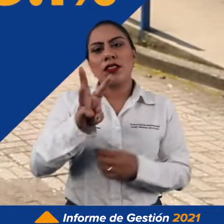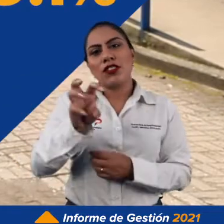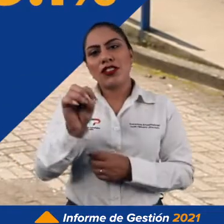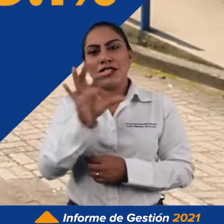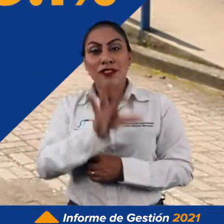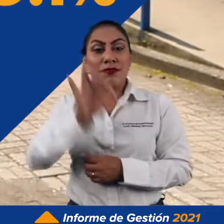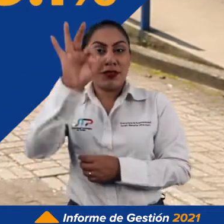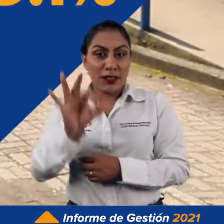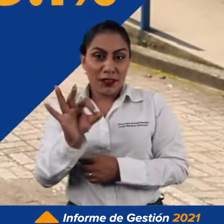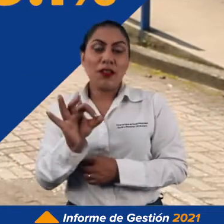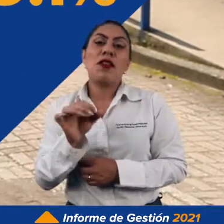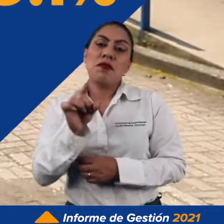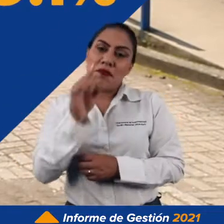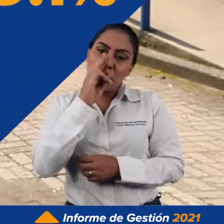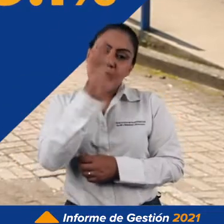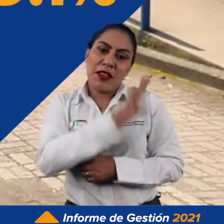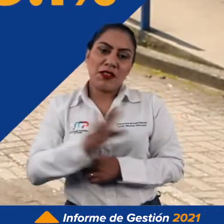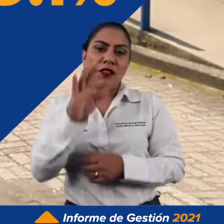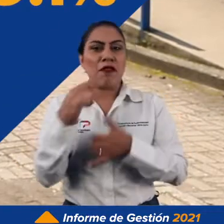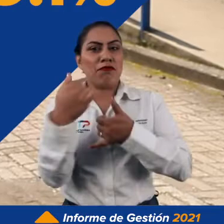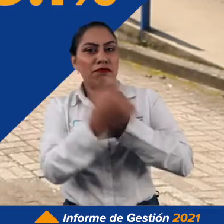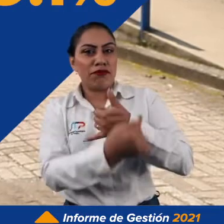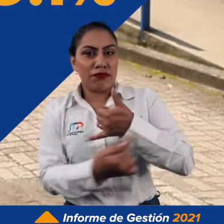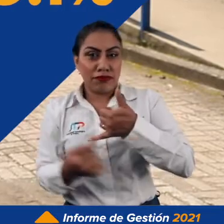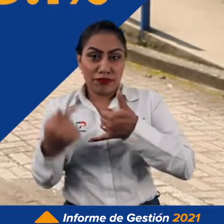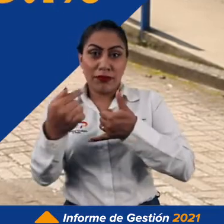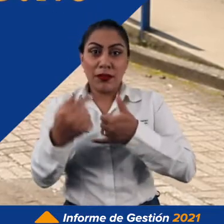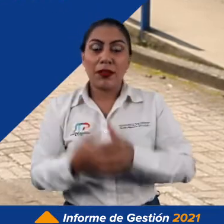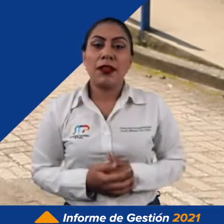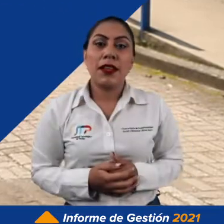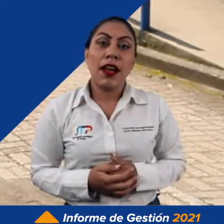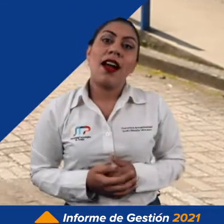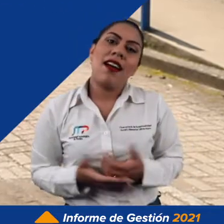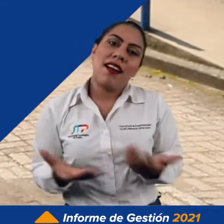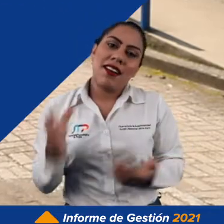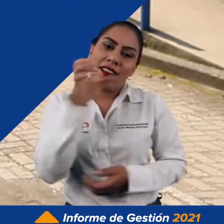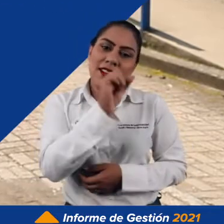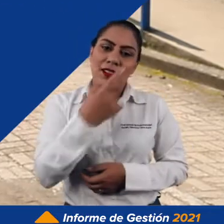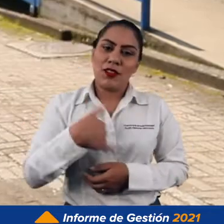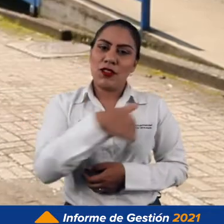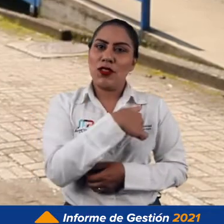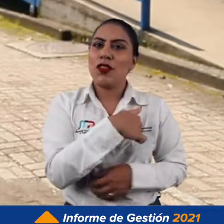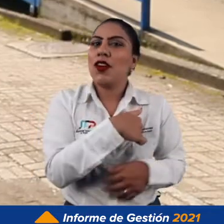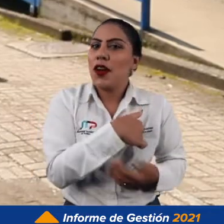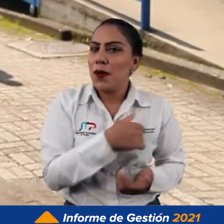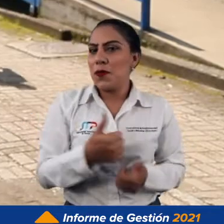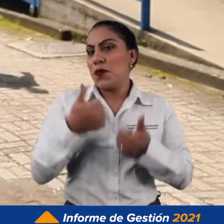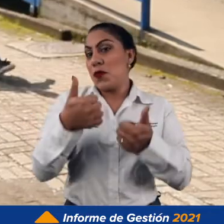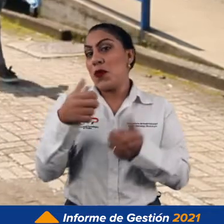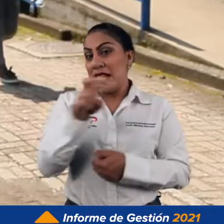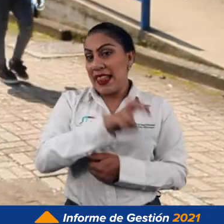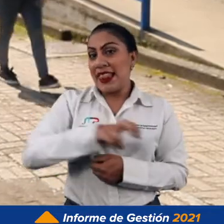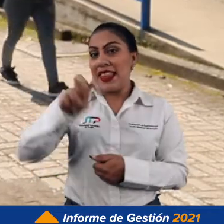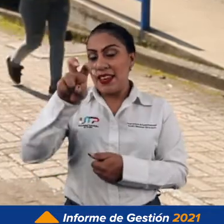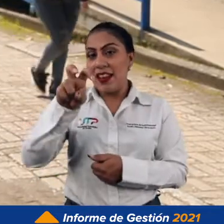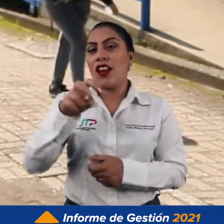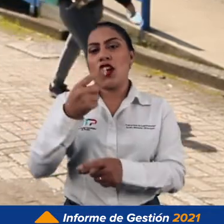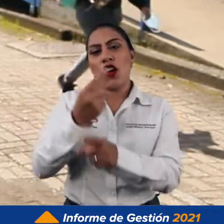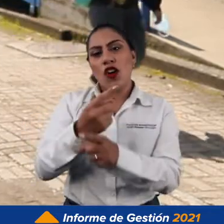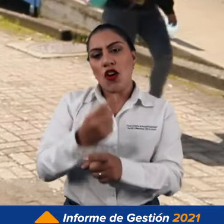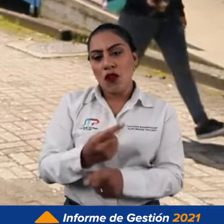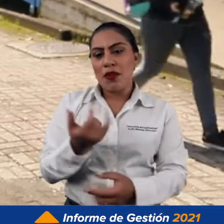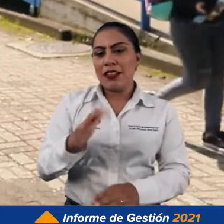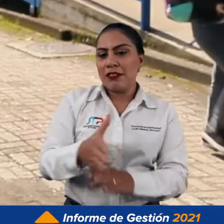entre entidades de igual categoría a nivel nacional, lo cual nos categoriza como un muy buen nivel